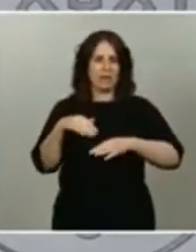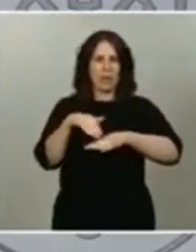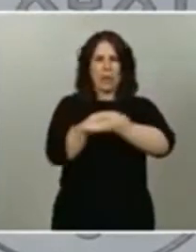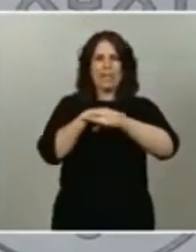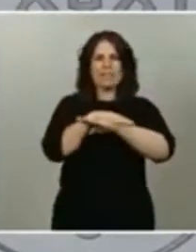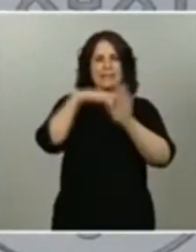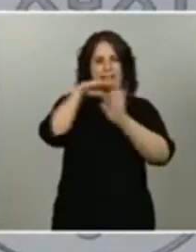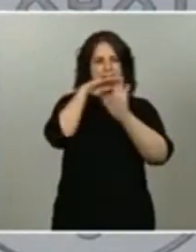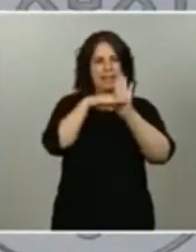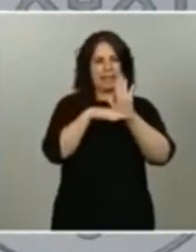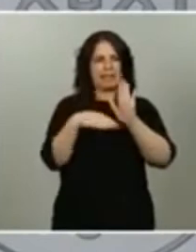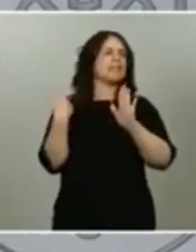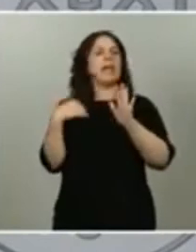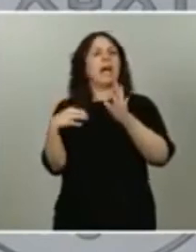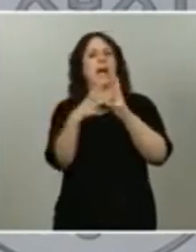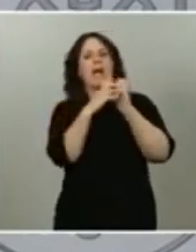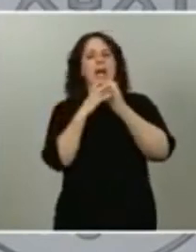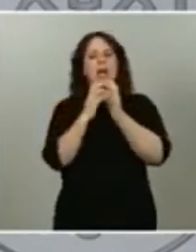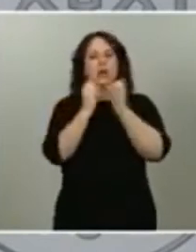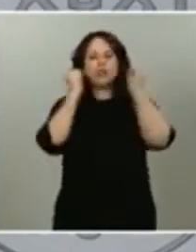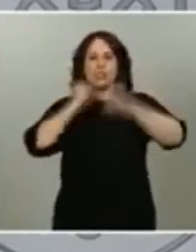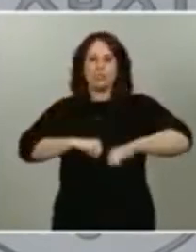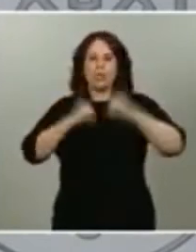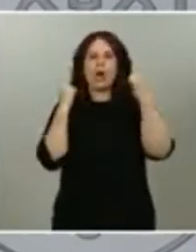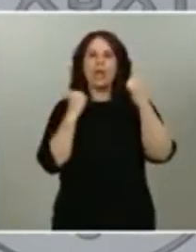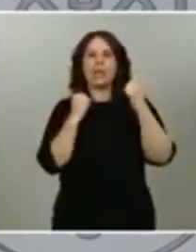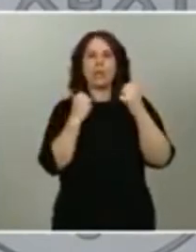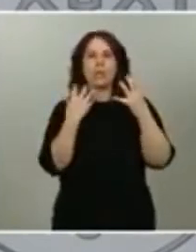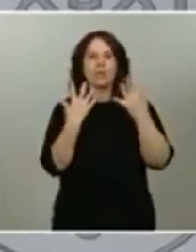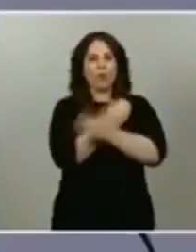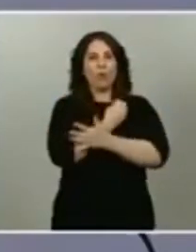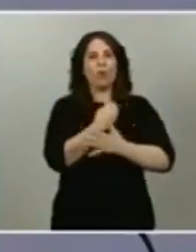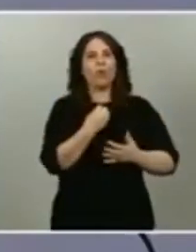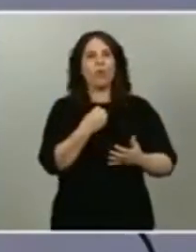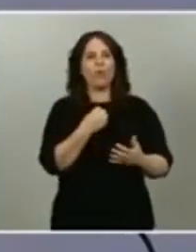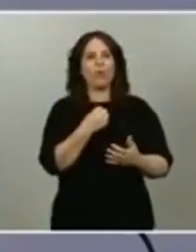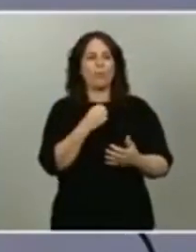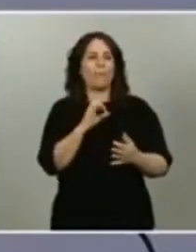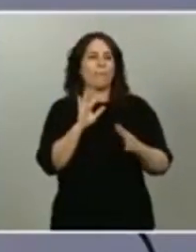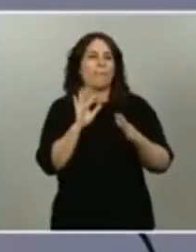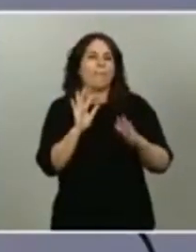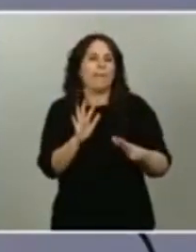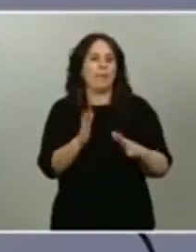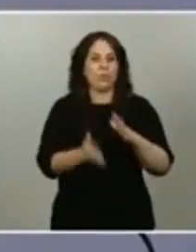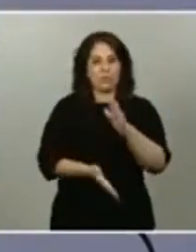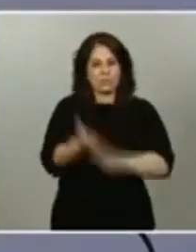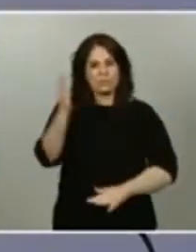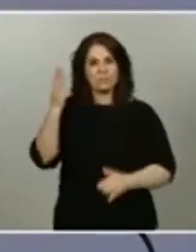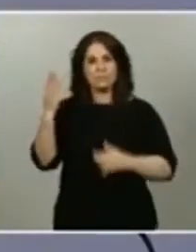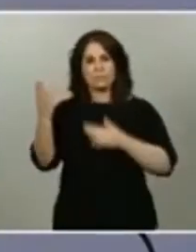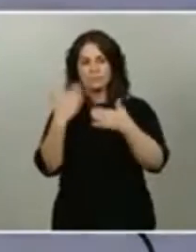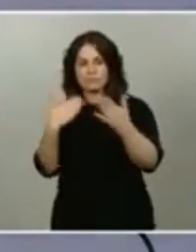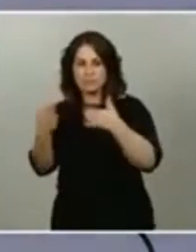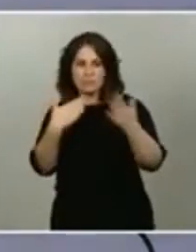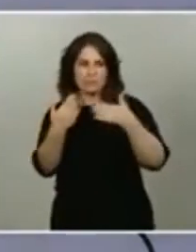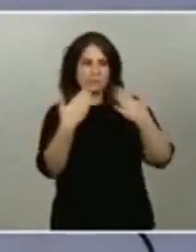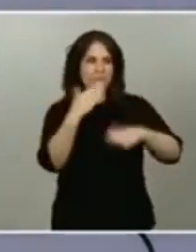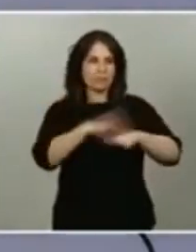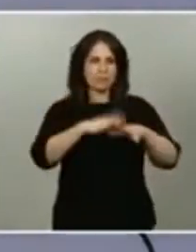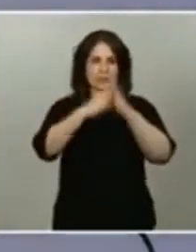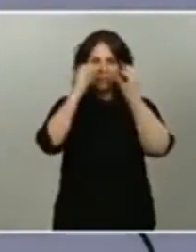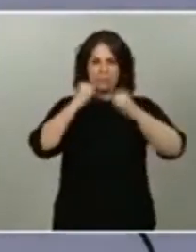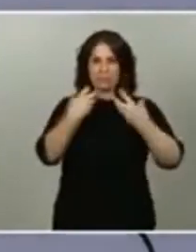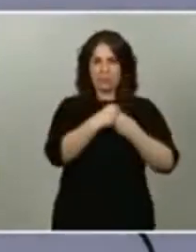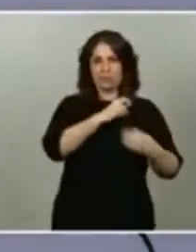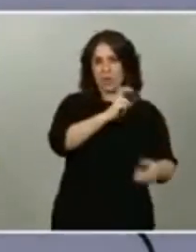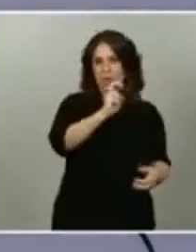consensuado entre ambas formaciones políticas a la hora de establecer el diálogo para el posible acuerdo con otras tenemos que abrirlo